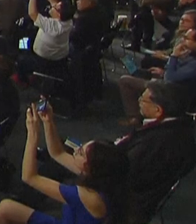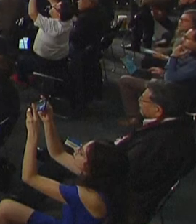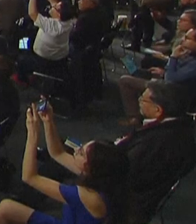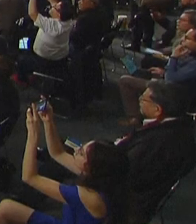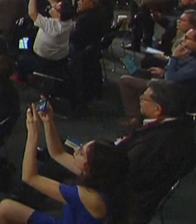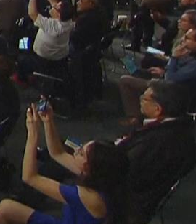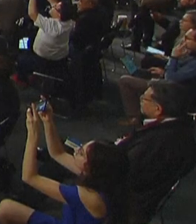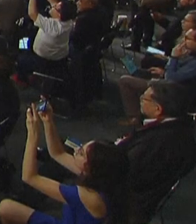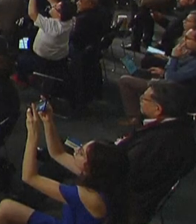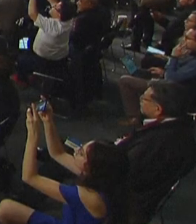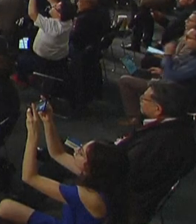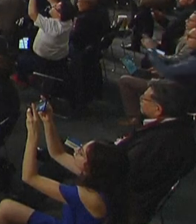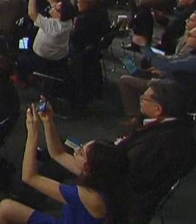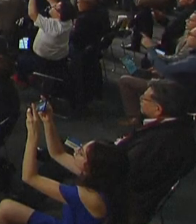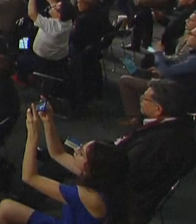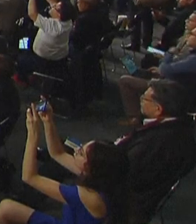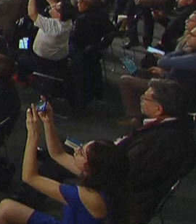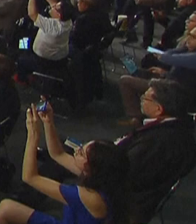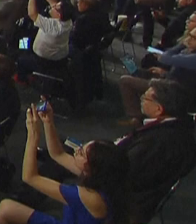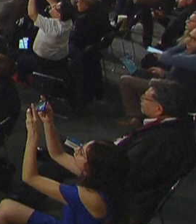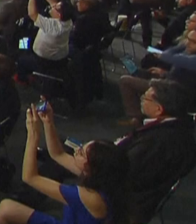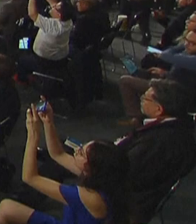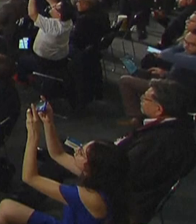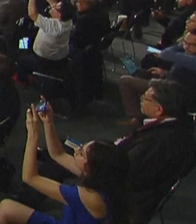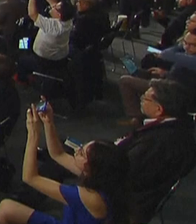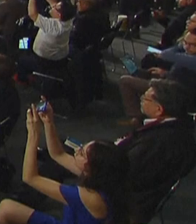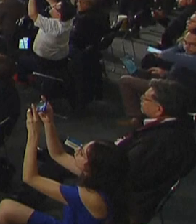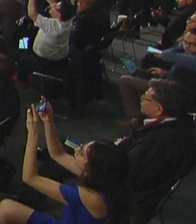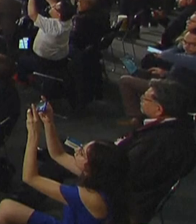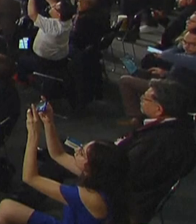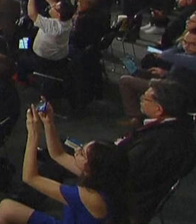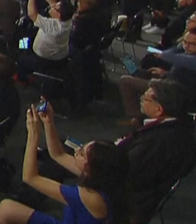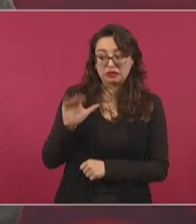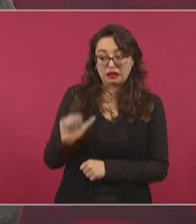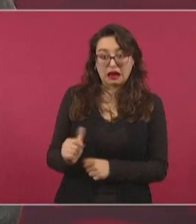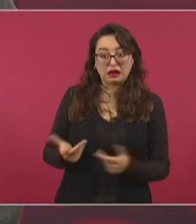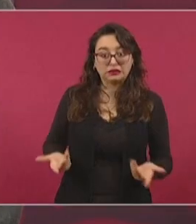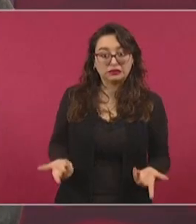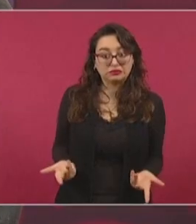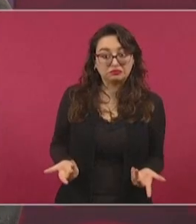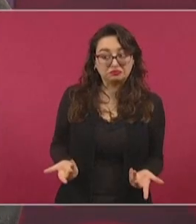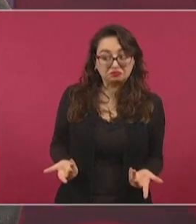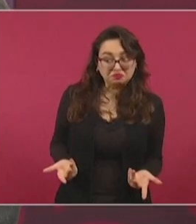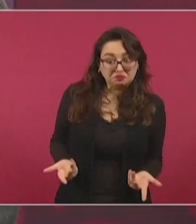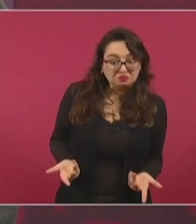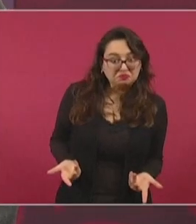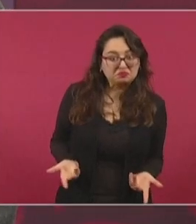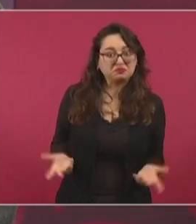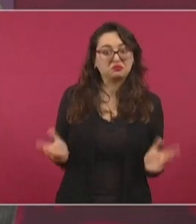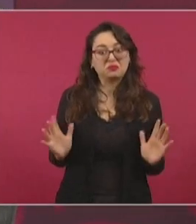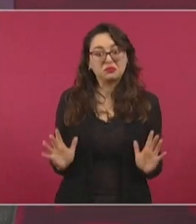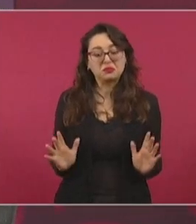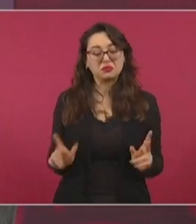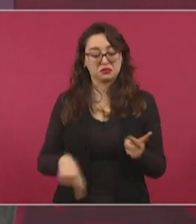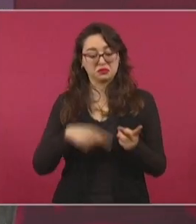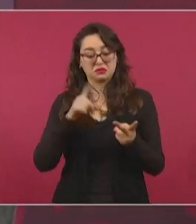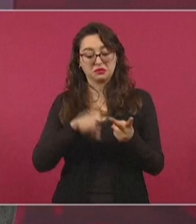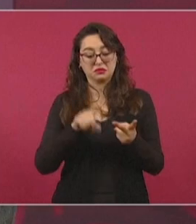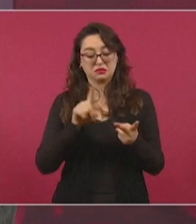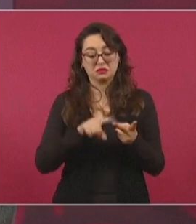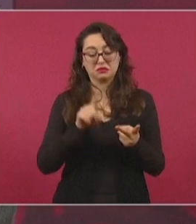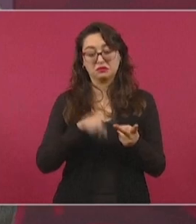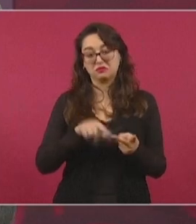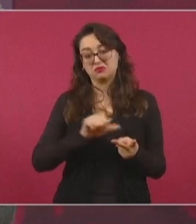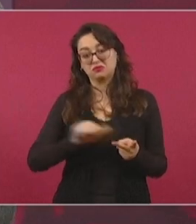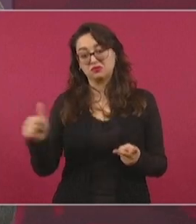El presidente de México, Andrés Manuel López Obrador, reiteró el martes que los organismos de seguridad del país son blanco de espionaje de Estados